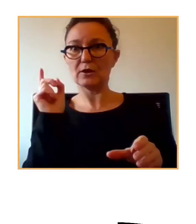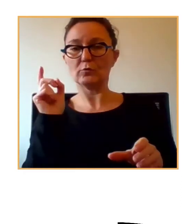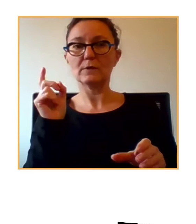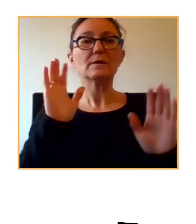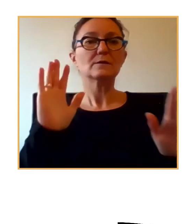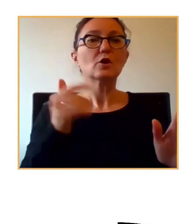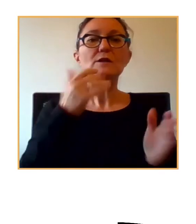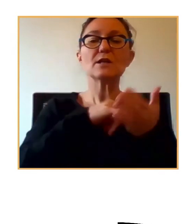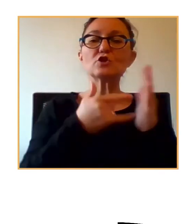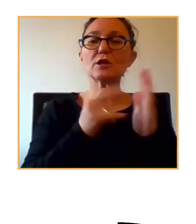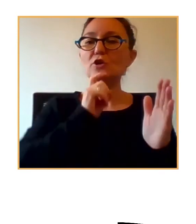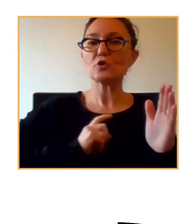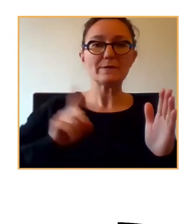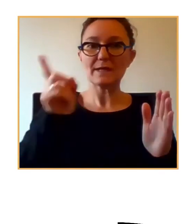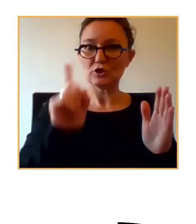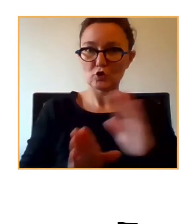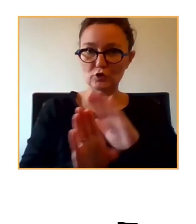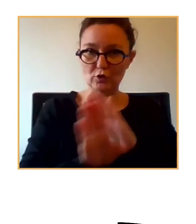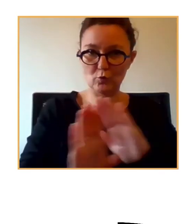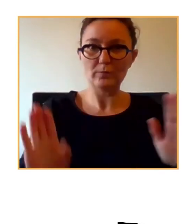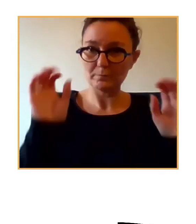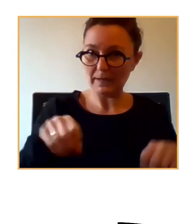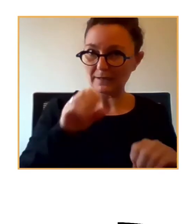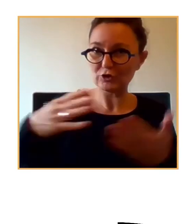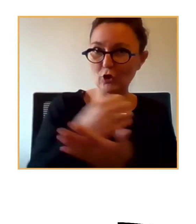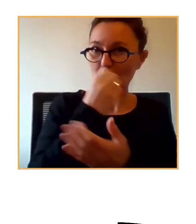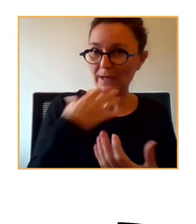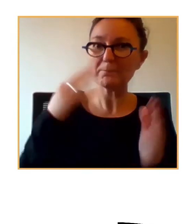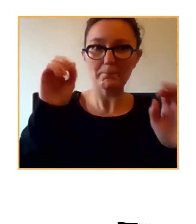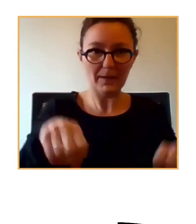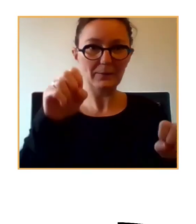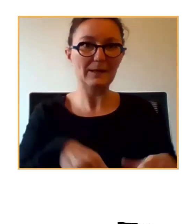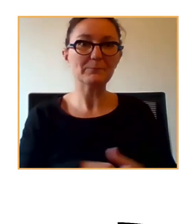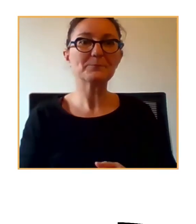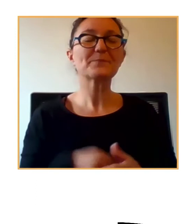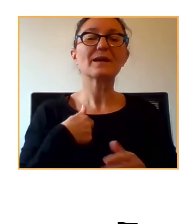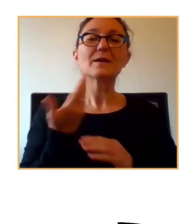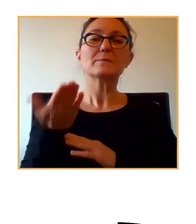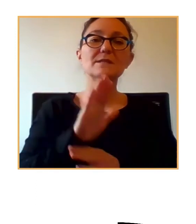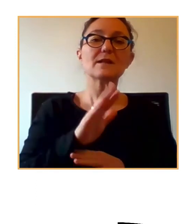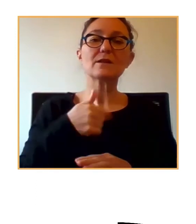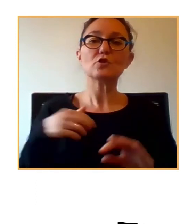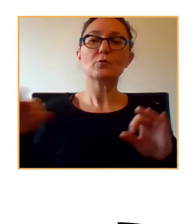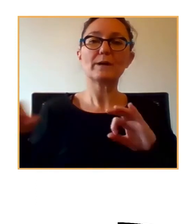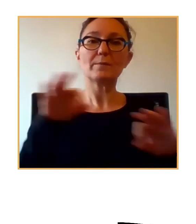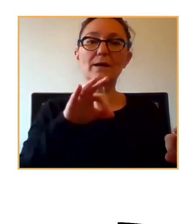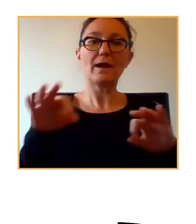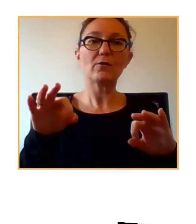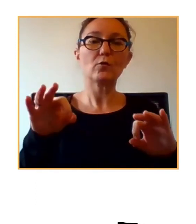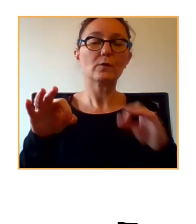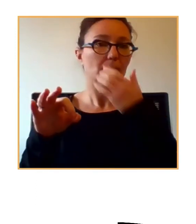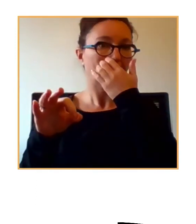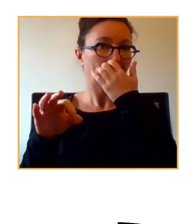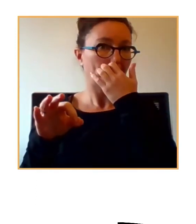los técnicos. ¿Todo bien? Hay una presentación que he preparado, pero que está